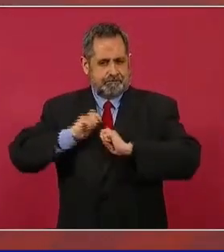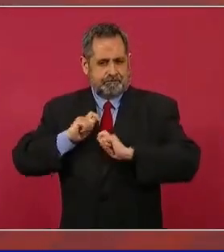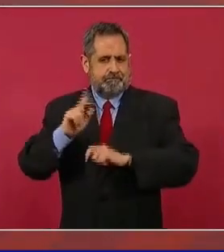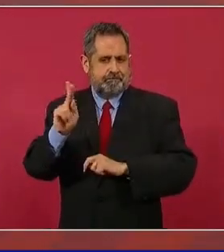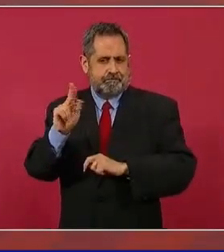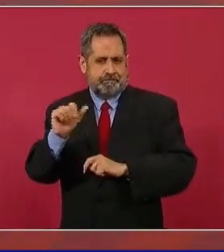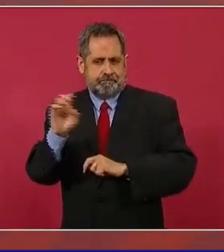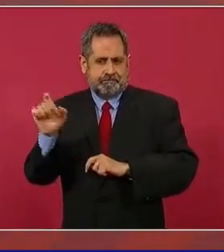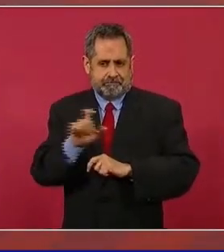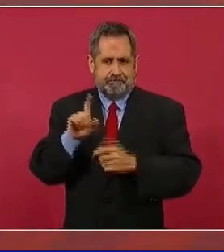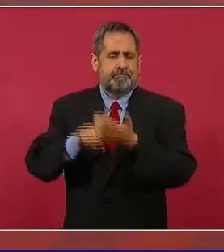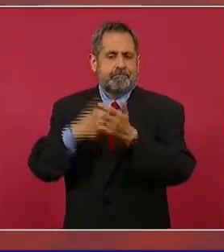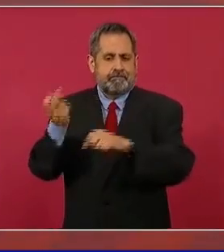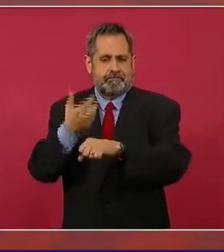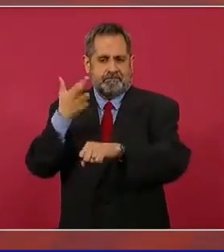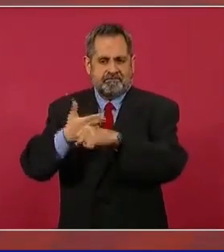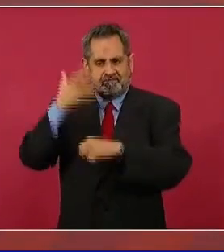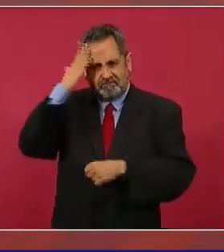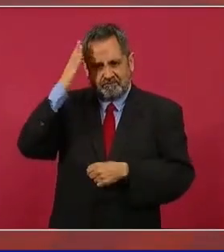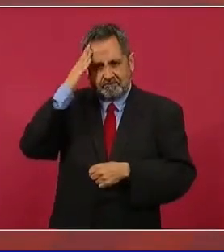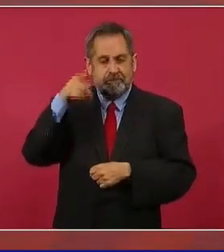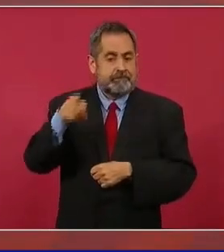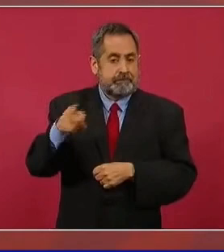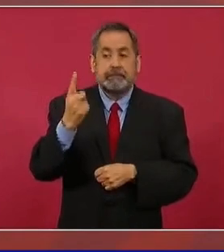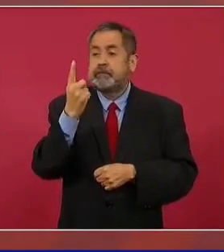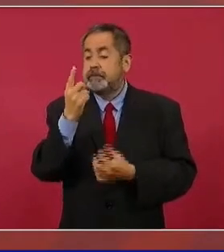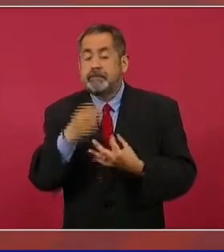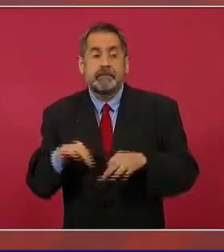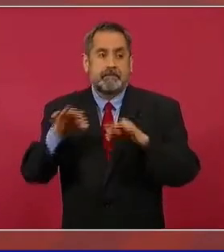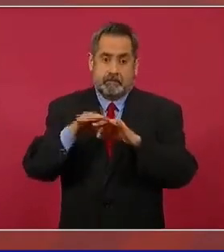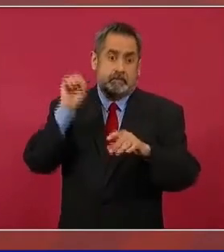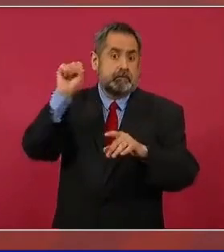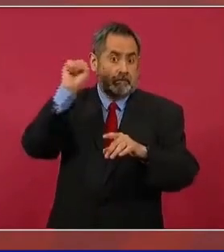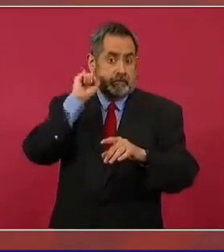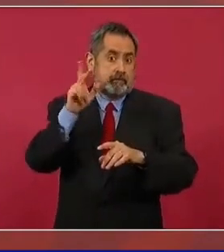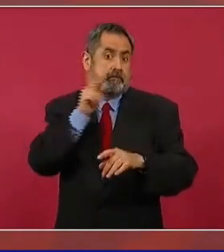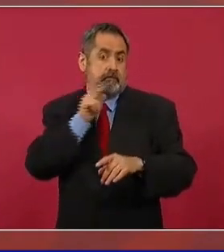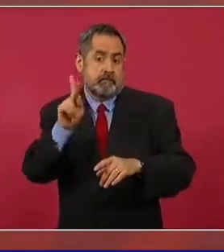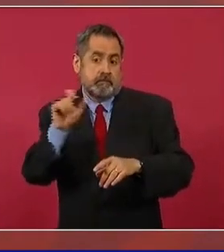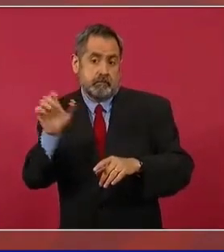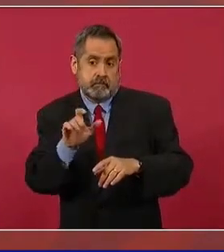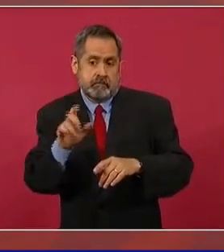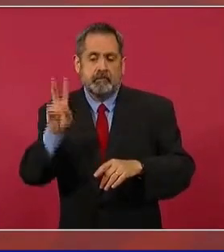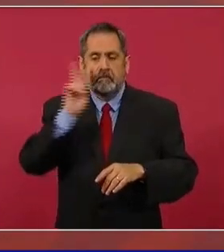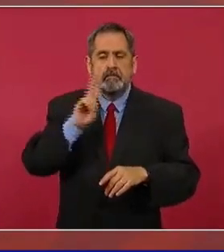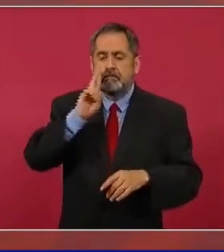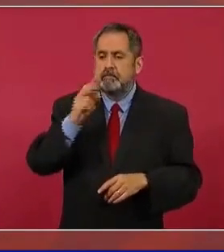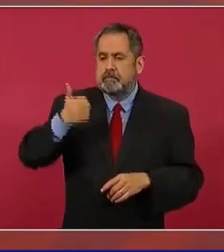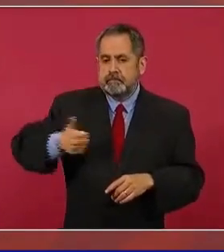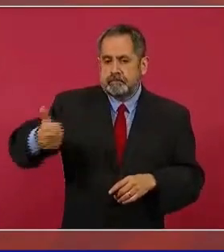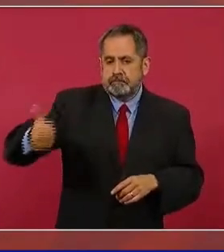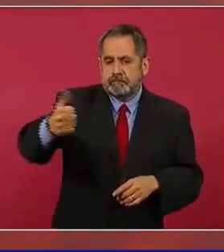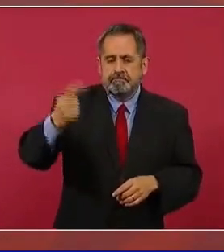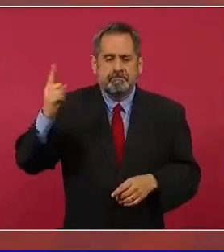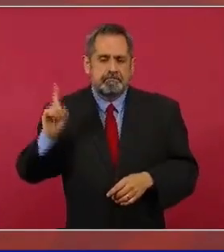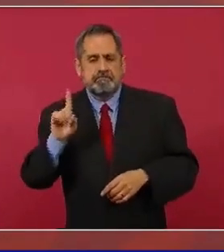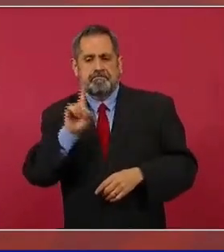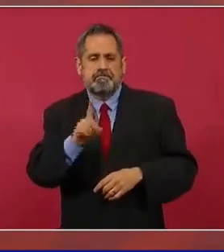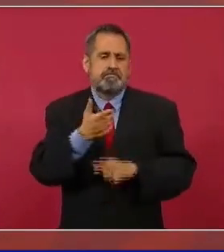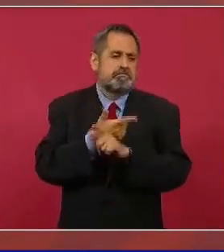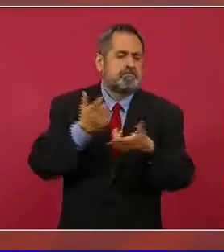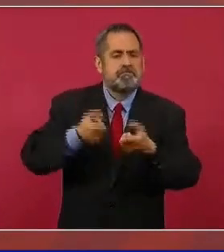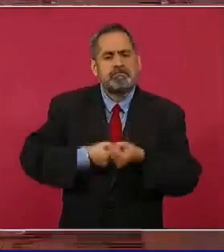Secretaría General, uno de los más importantes del país, pueda exponer con plena libertad